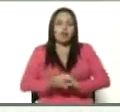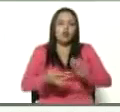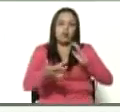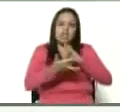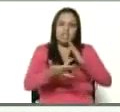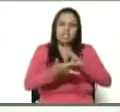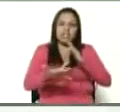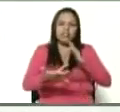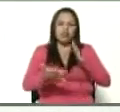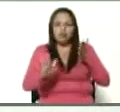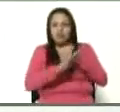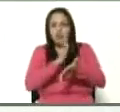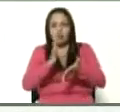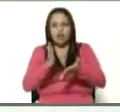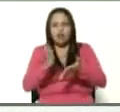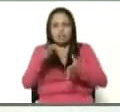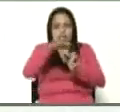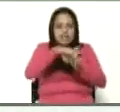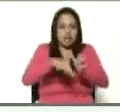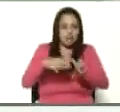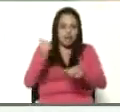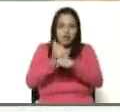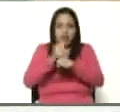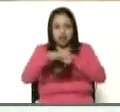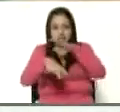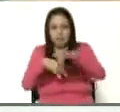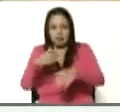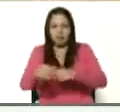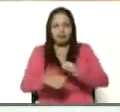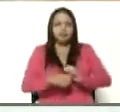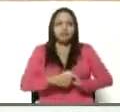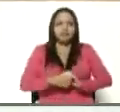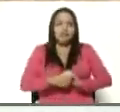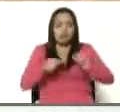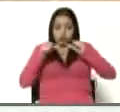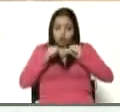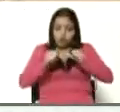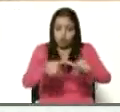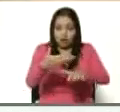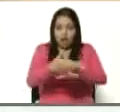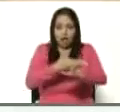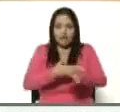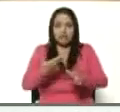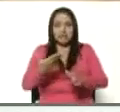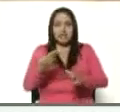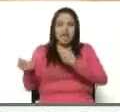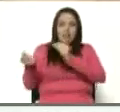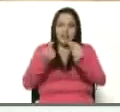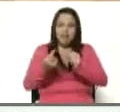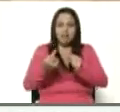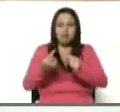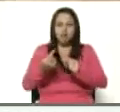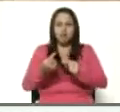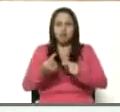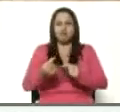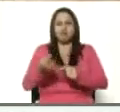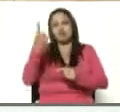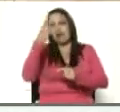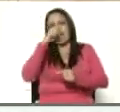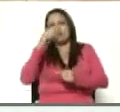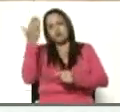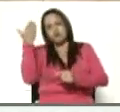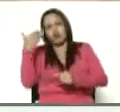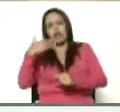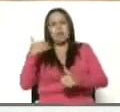Aprovecho la ocasión, presidente, para darle seguimiento a lo que hablamos hace un año en un miércoles productivo con los gremios.